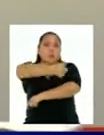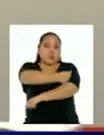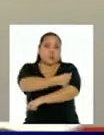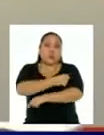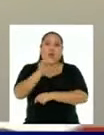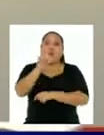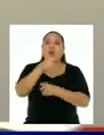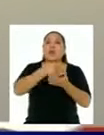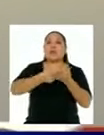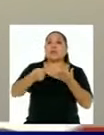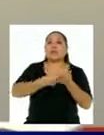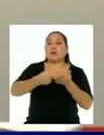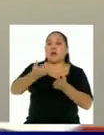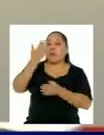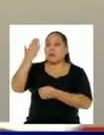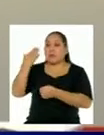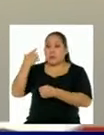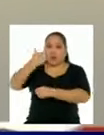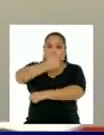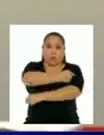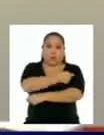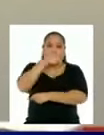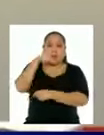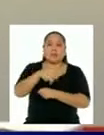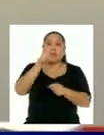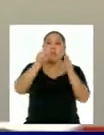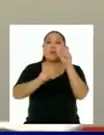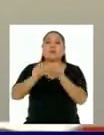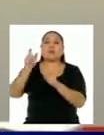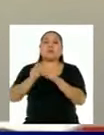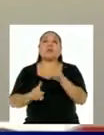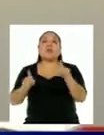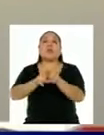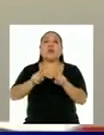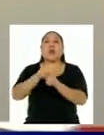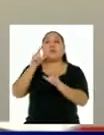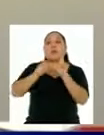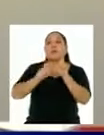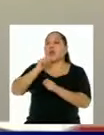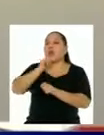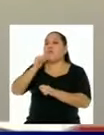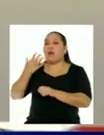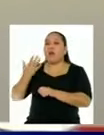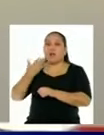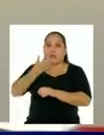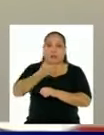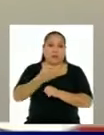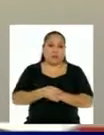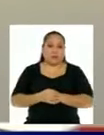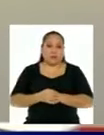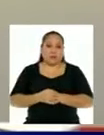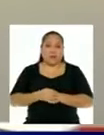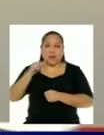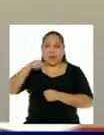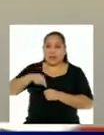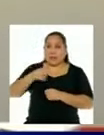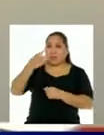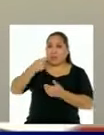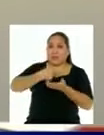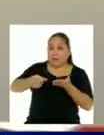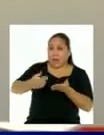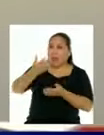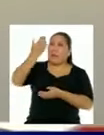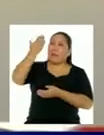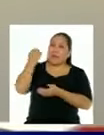como la semana pasada, las dosis correspondientes a estas personas y a los rezagados de la jornada, de esta jornada y de la anterior,